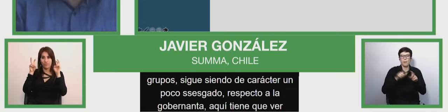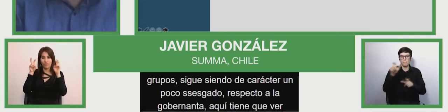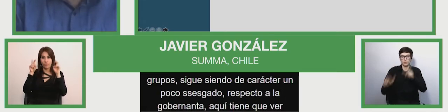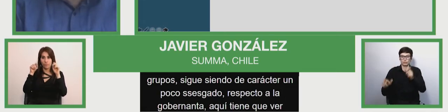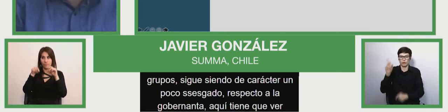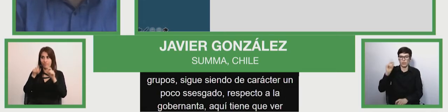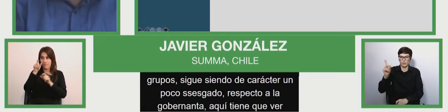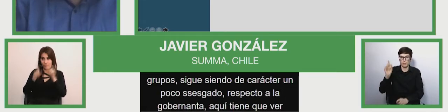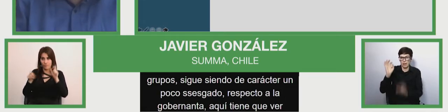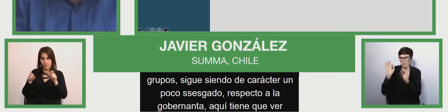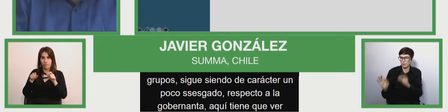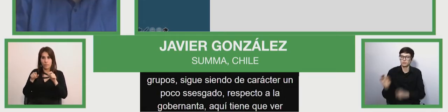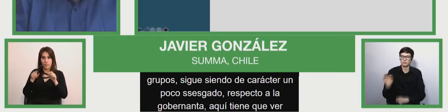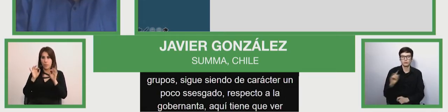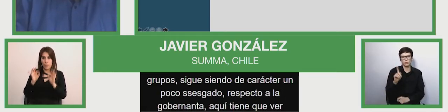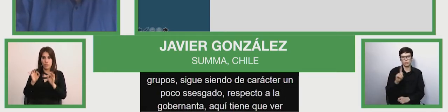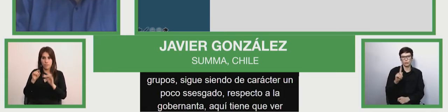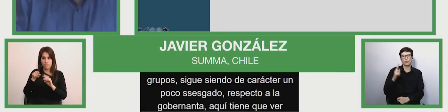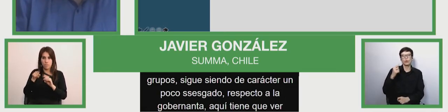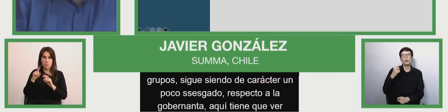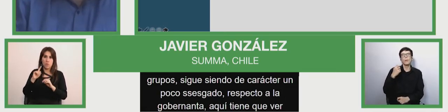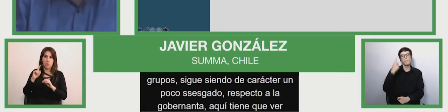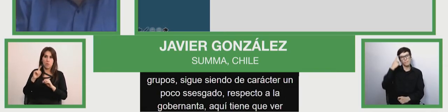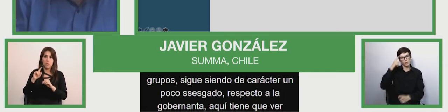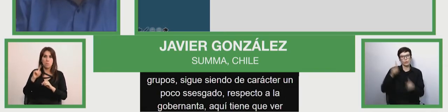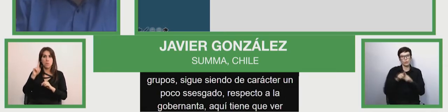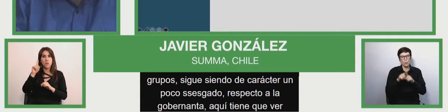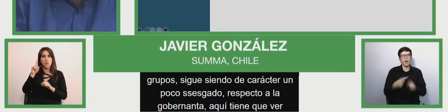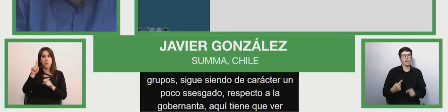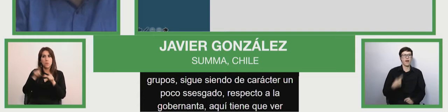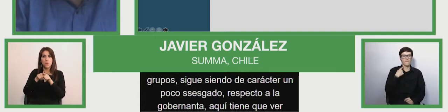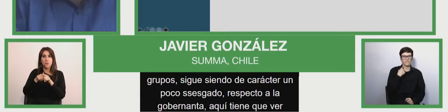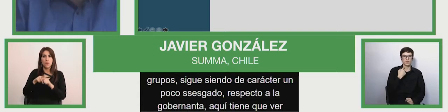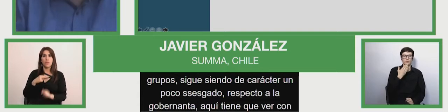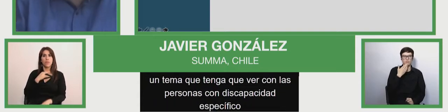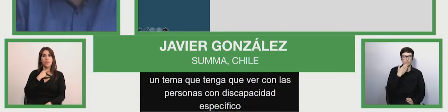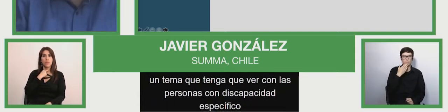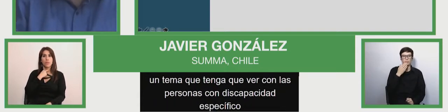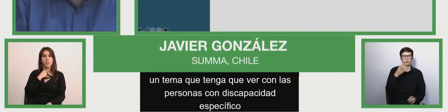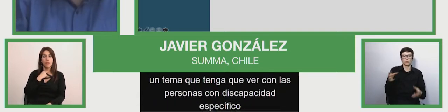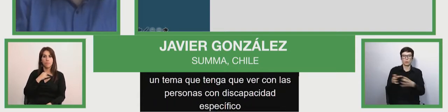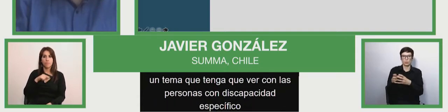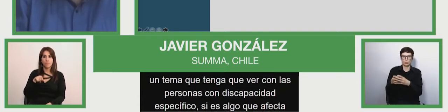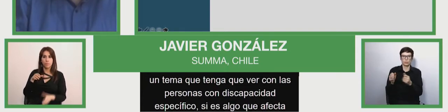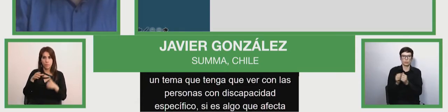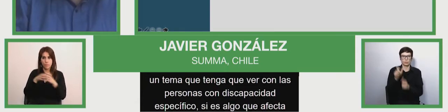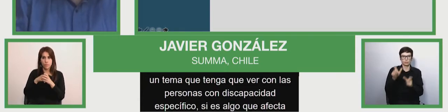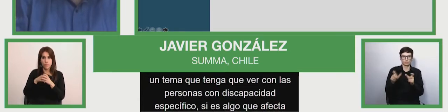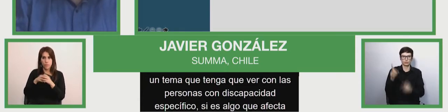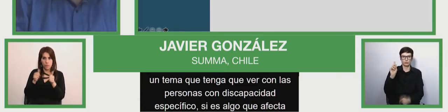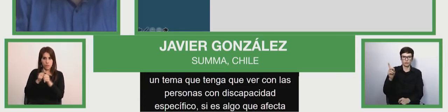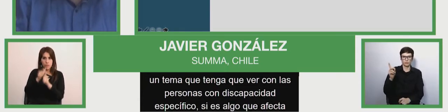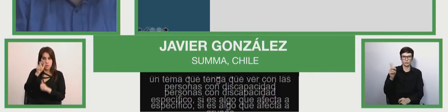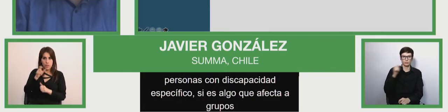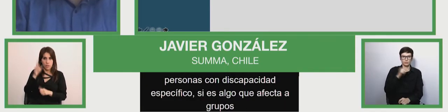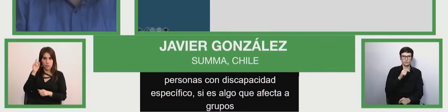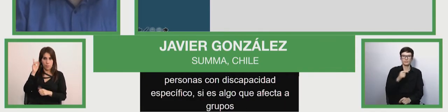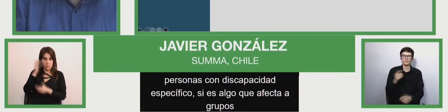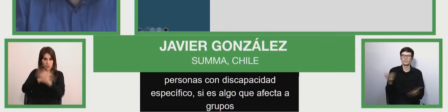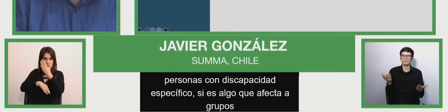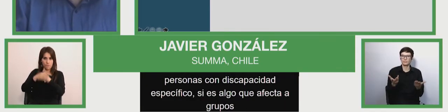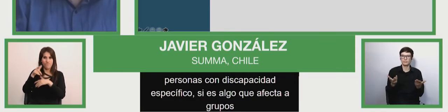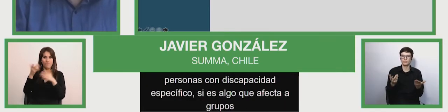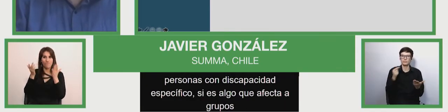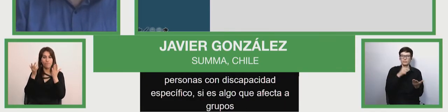discapacidad en específico, pero sí es algo que afecta especialmente también a grupos como las personas con discapacidad, tiene que ver con